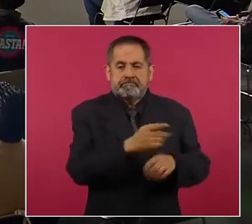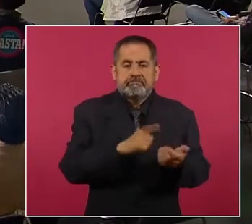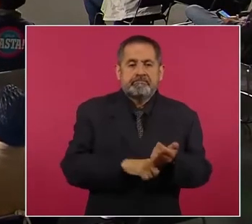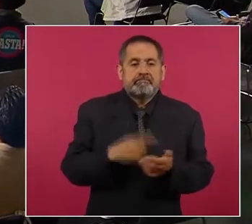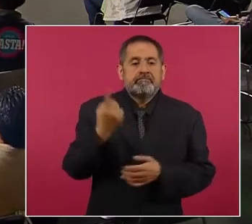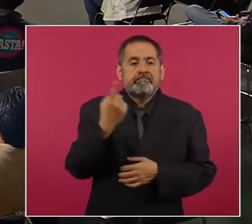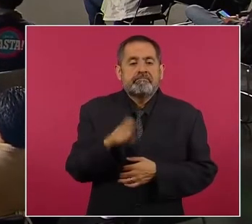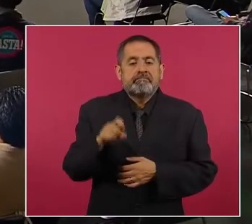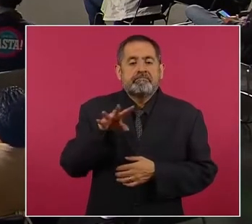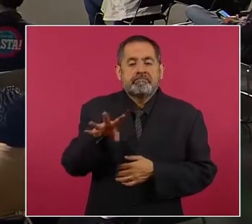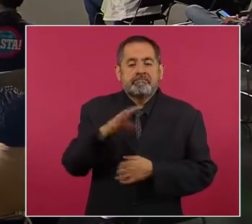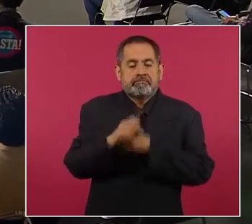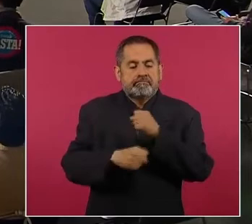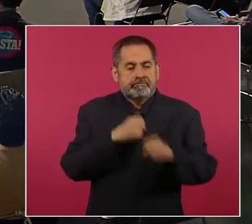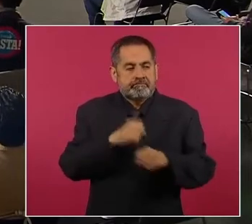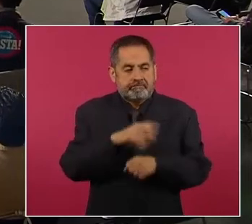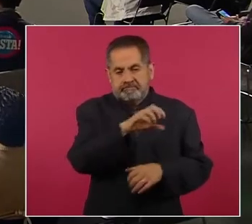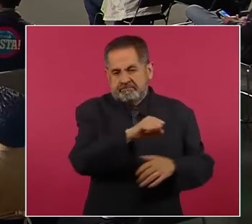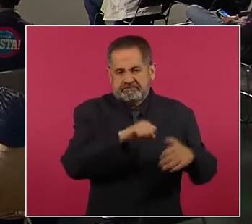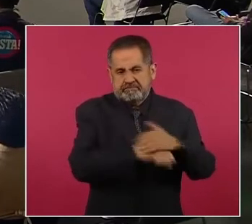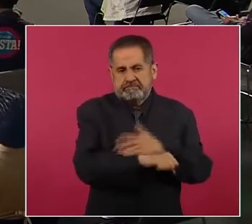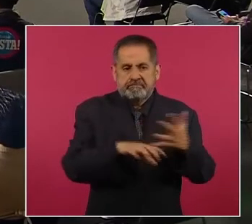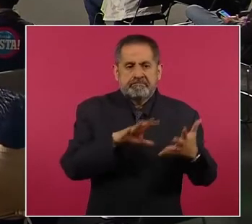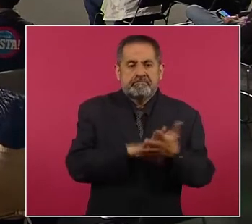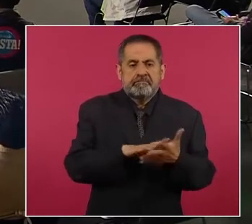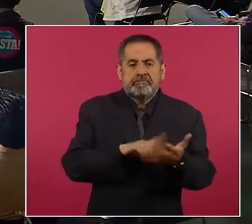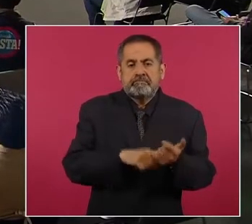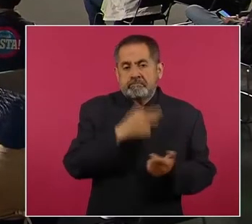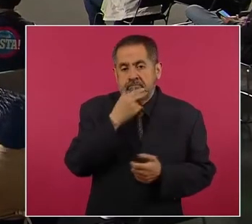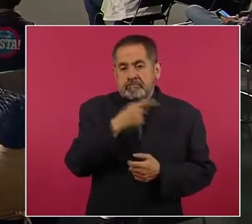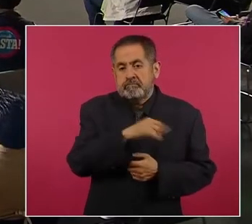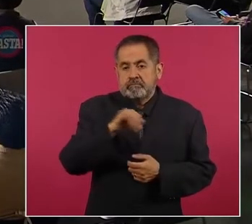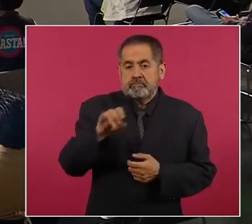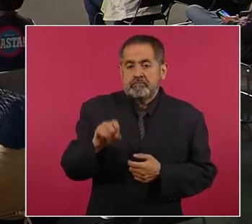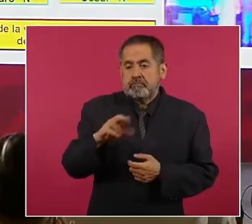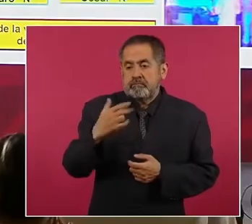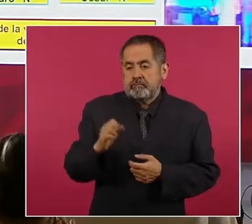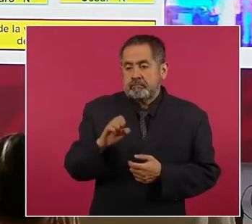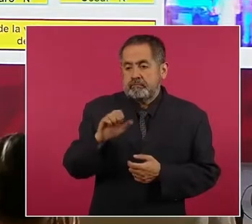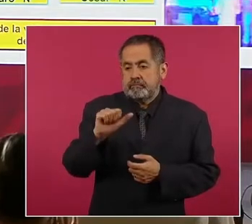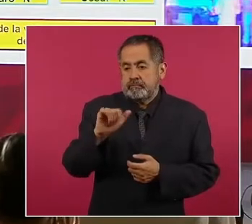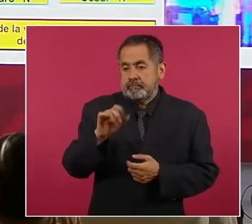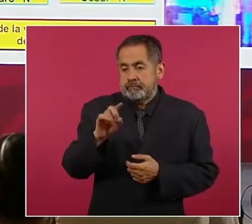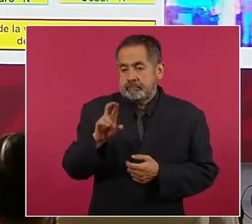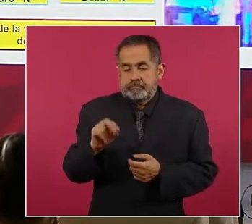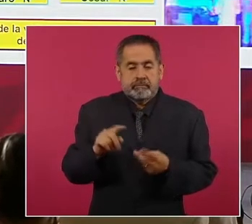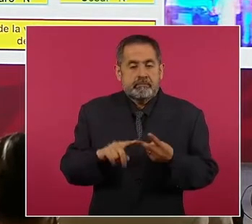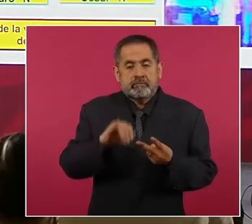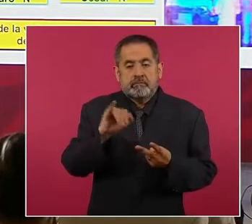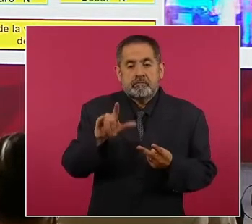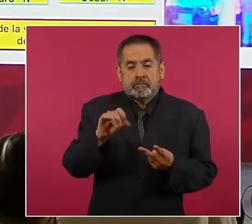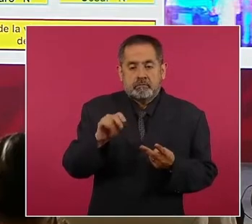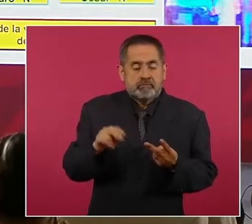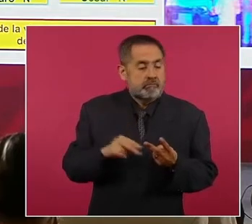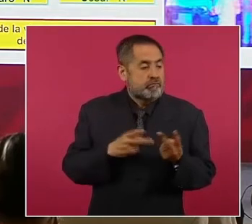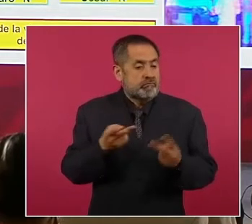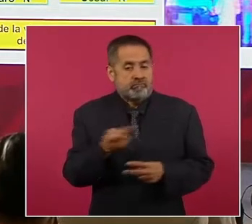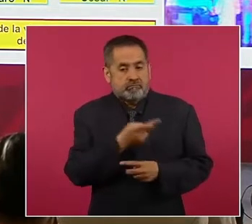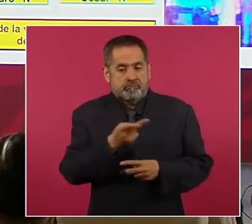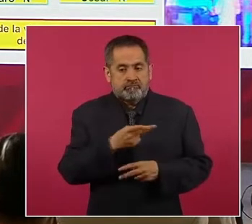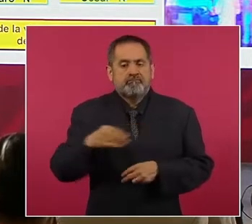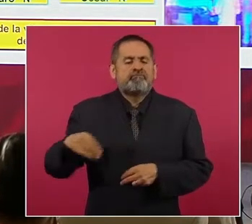119 años de prisión en contra de Jorge Alejandro N. y Julio César N., acreditando su